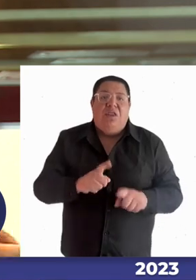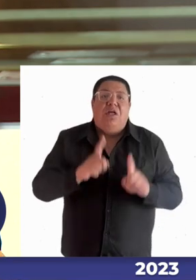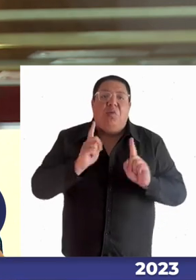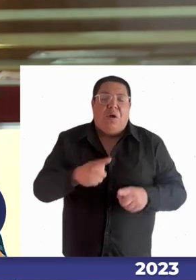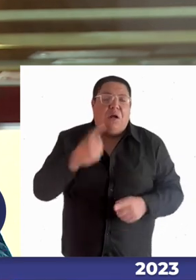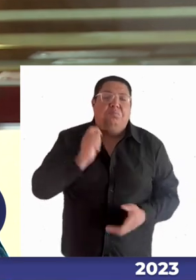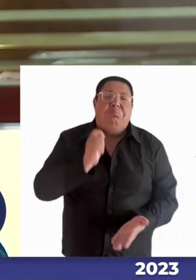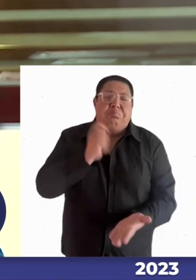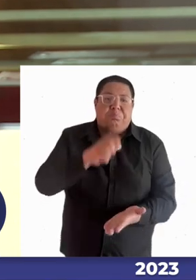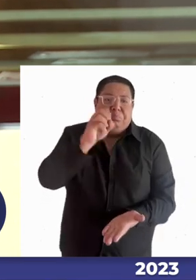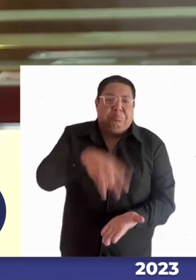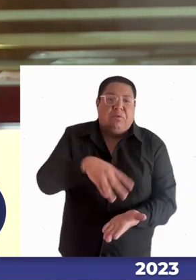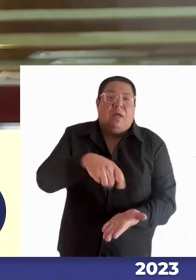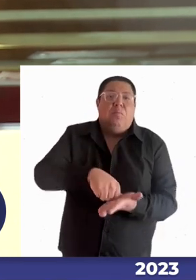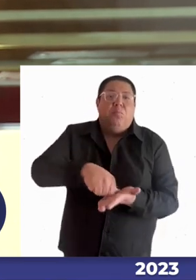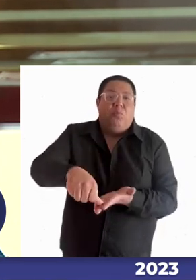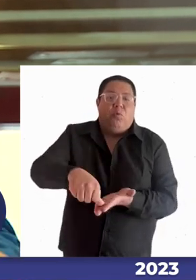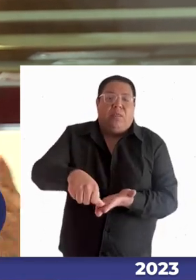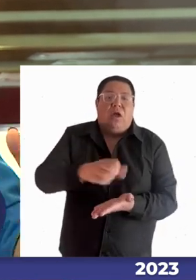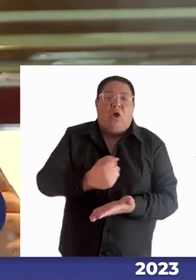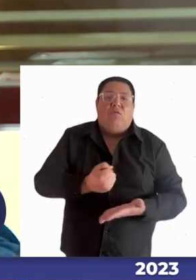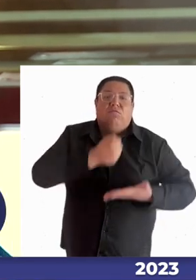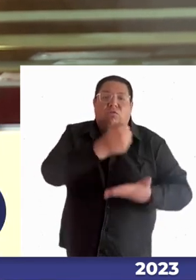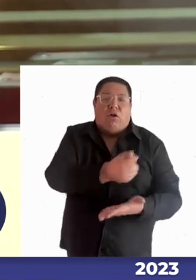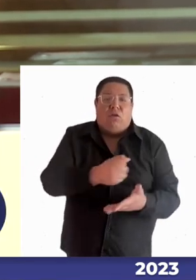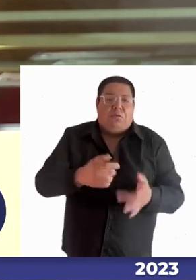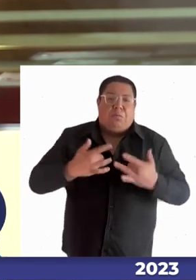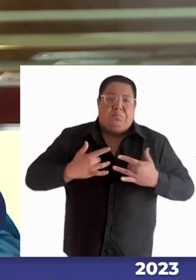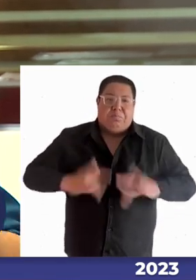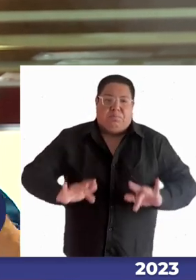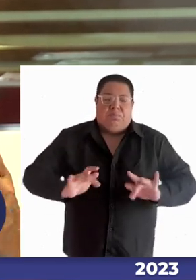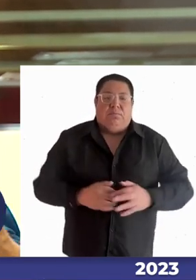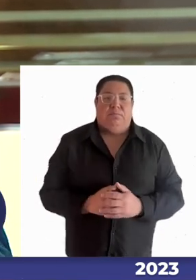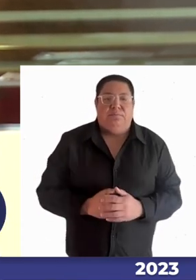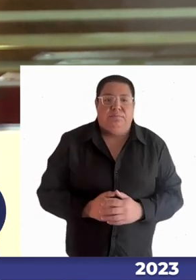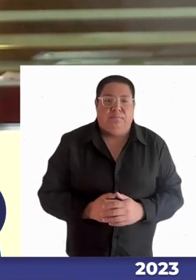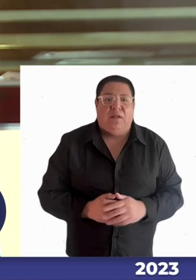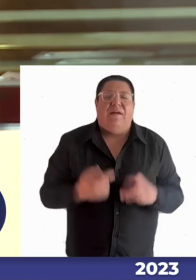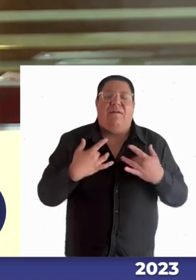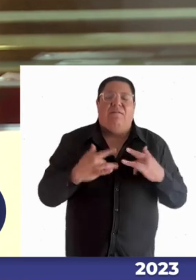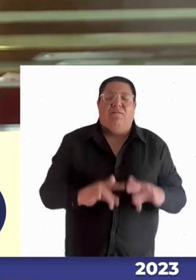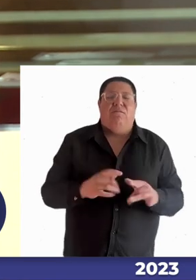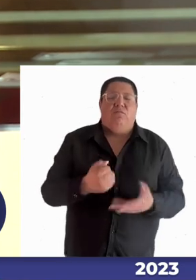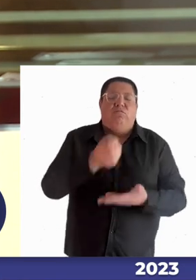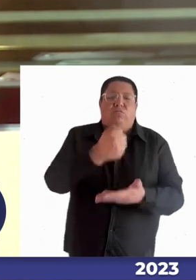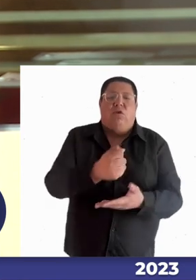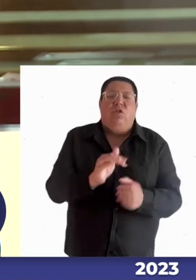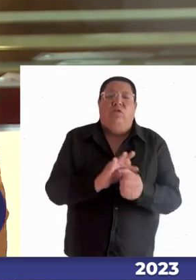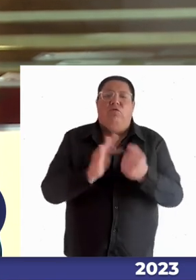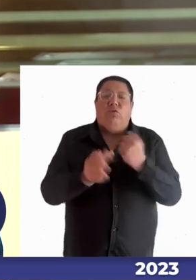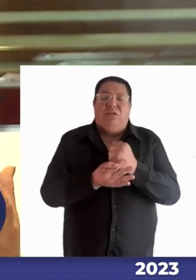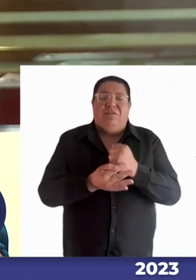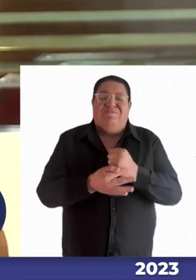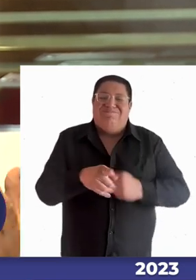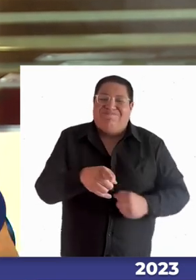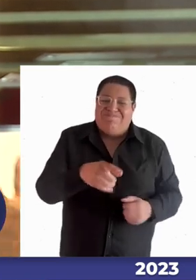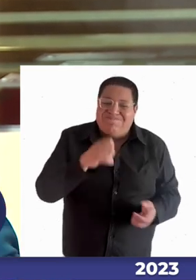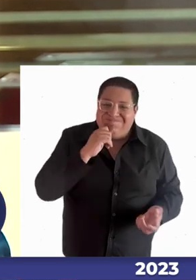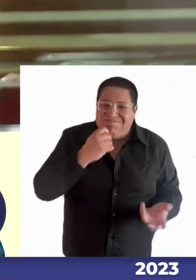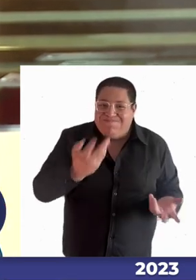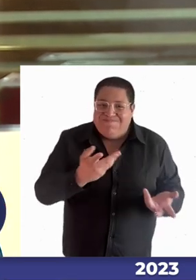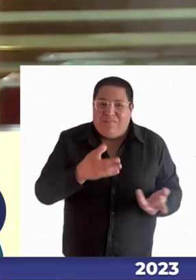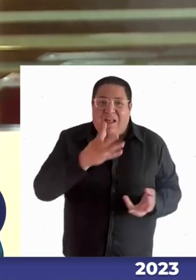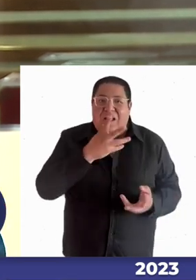podía entregar unos fondos a algunas fundaciones dijéramos pero no había tanto